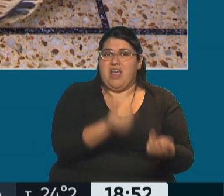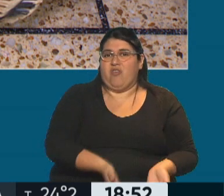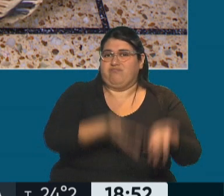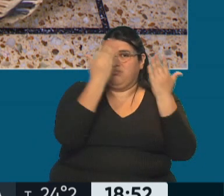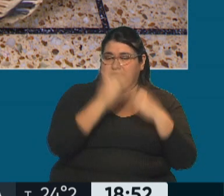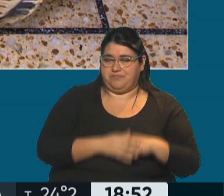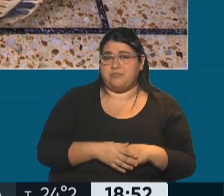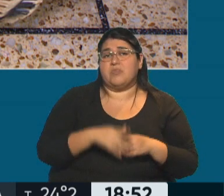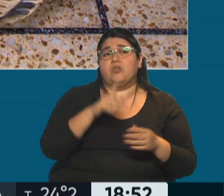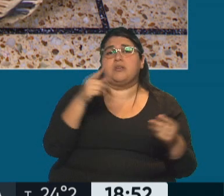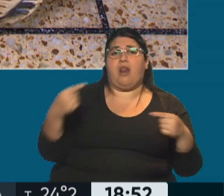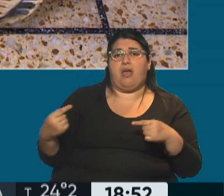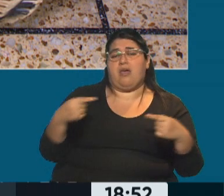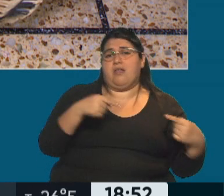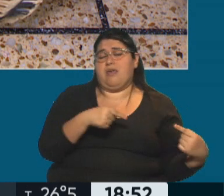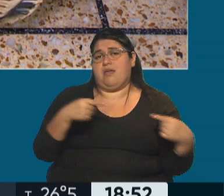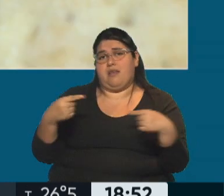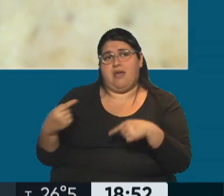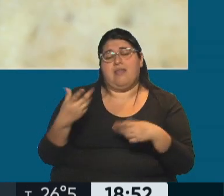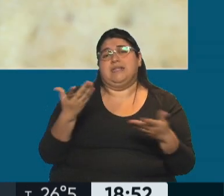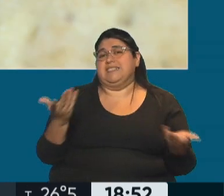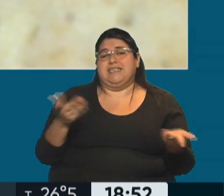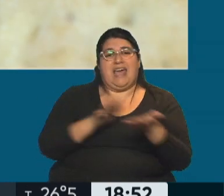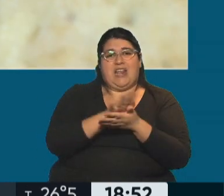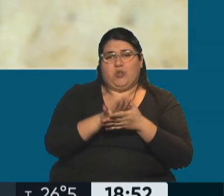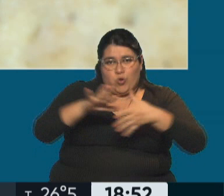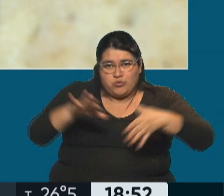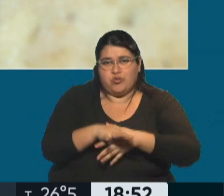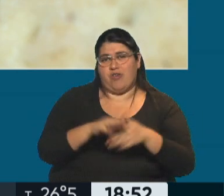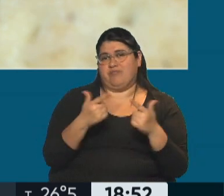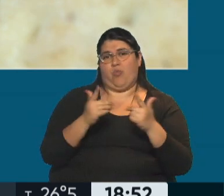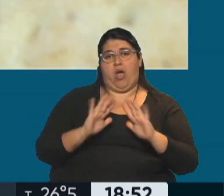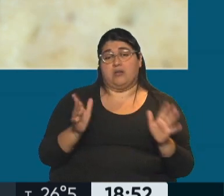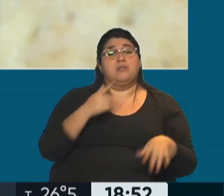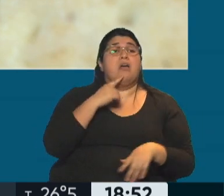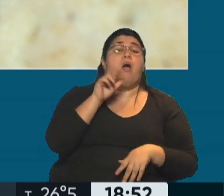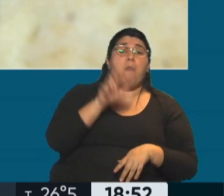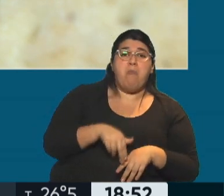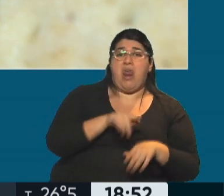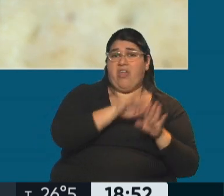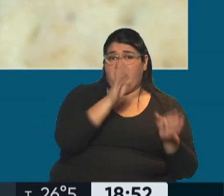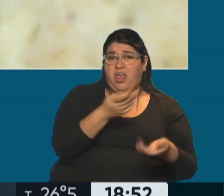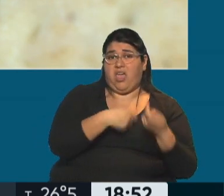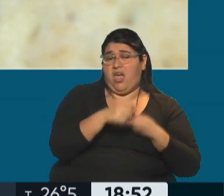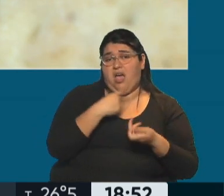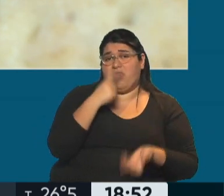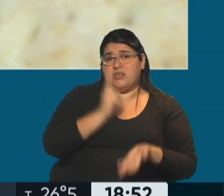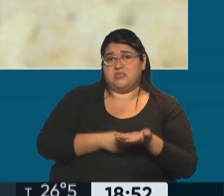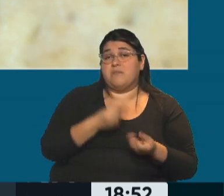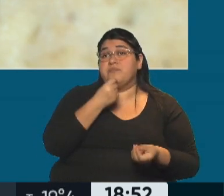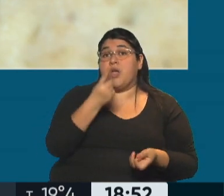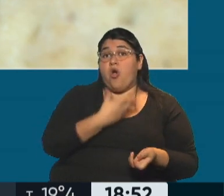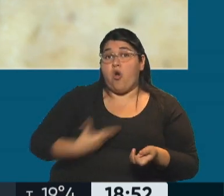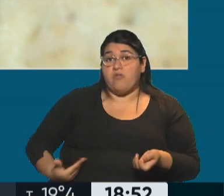panaderías y la Secretaría de Comercio Interior. No hay resolución todavía y por eso desde las panaderías están diciendo, ojo, porque si finalmente el Estado